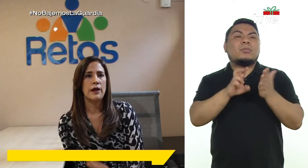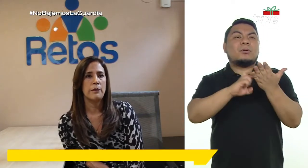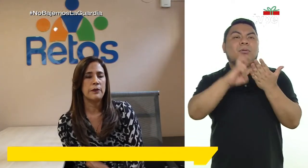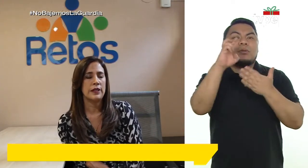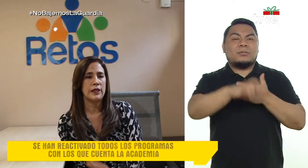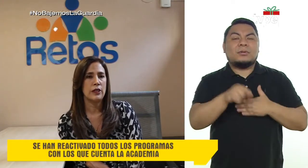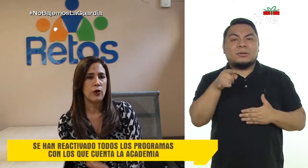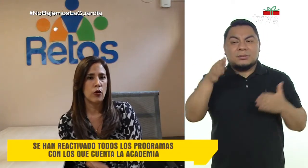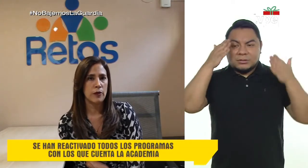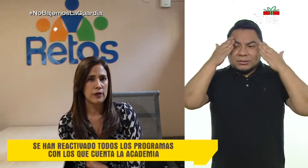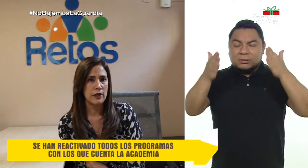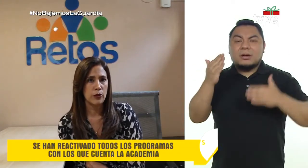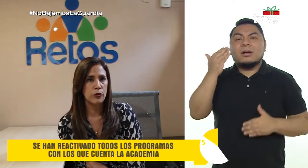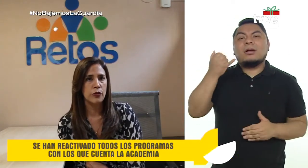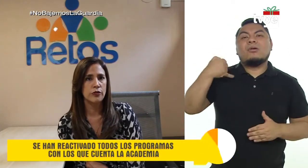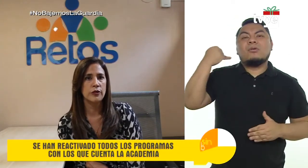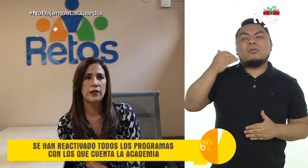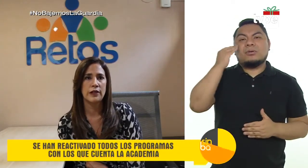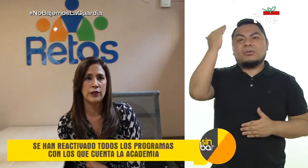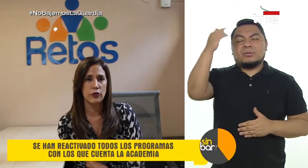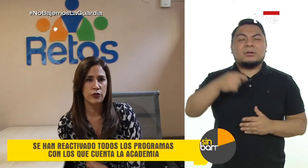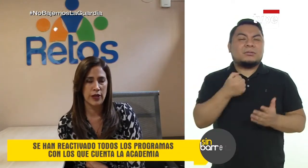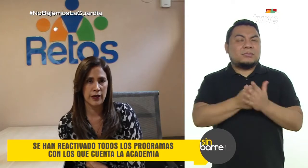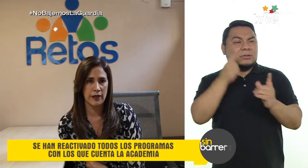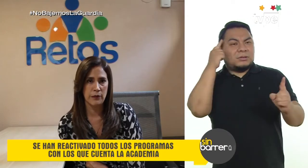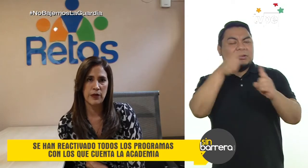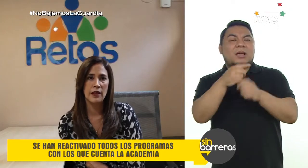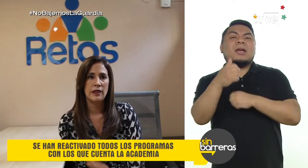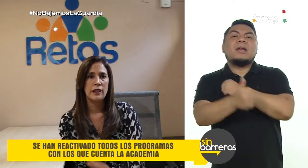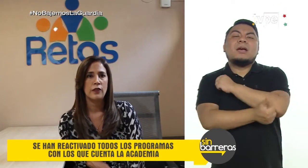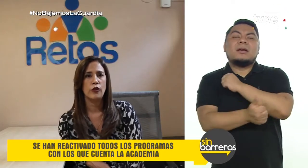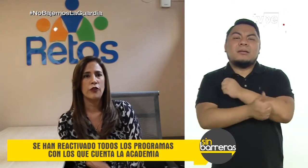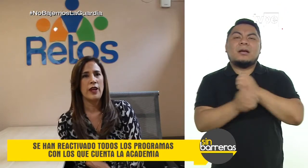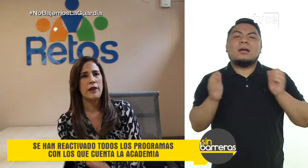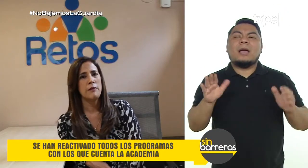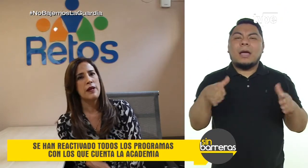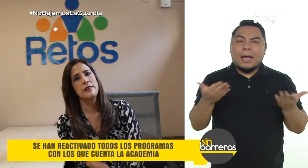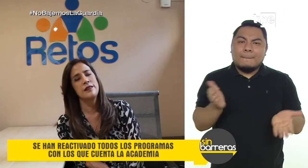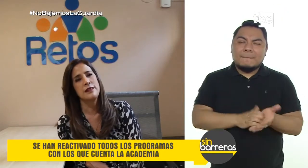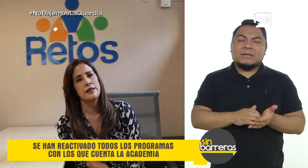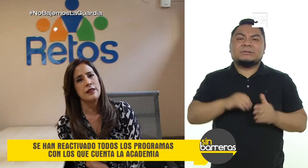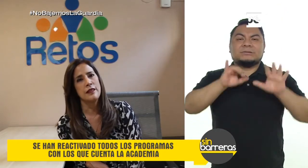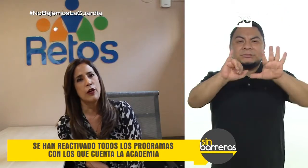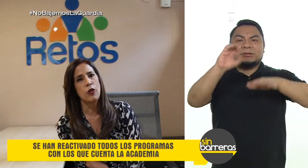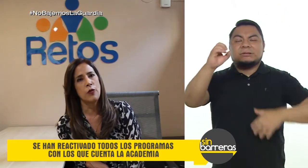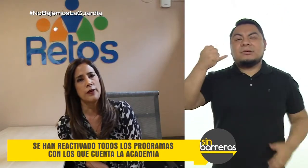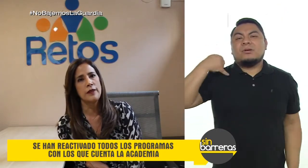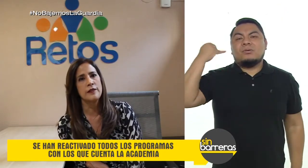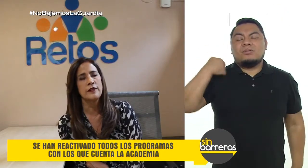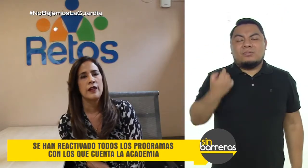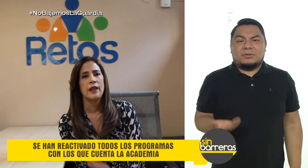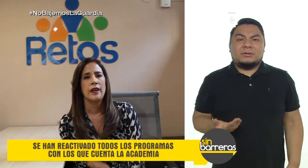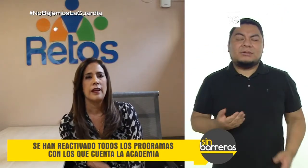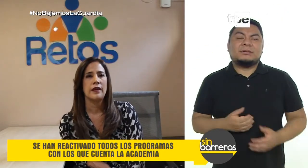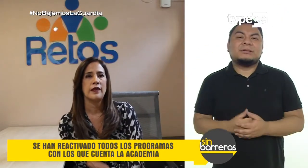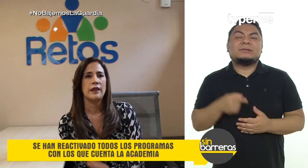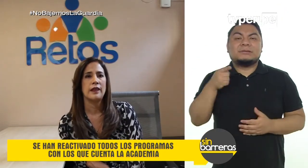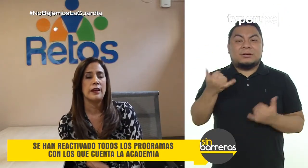programa dirigido a jóvenes y adultos, Retos Academia, donde hay más de 60 jóvenes